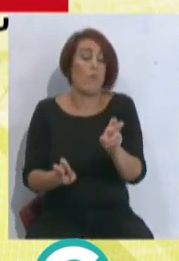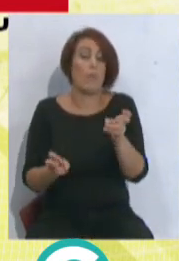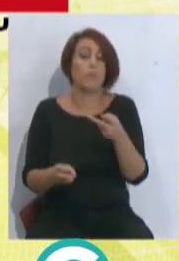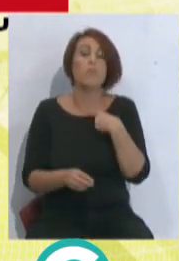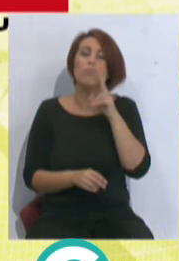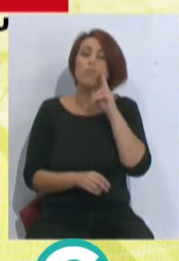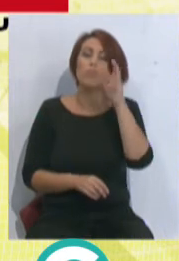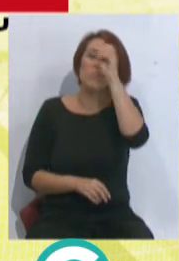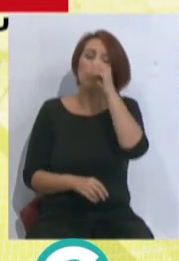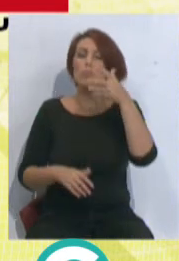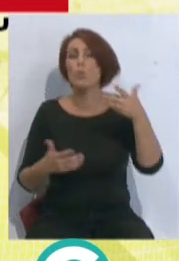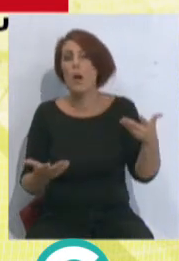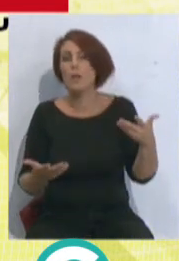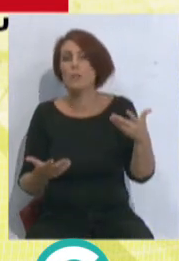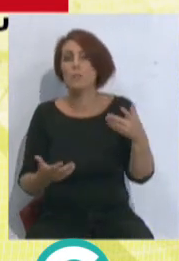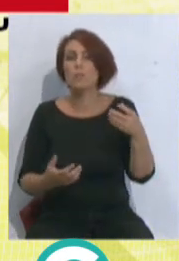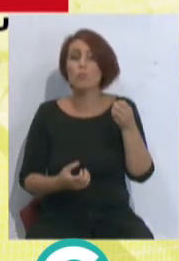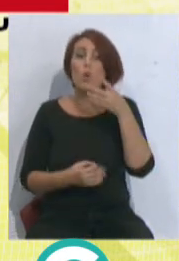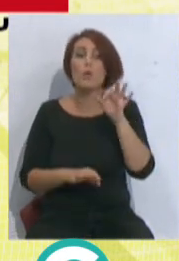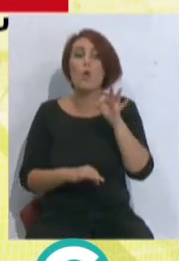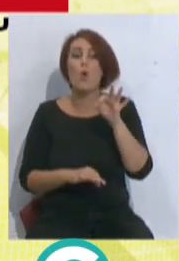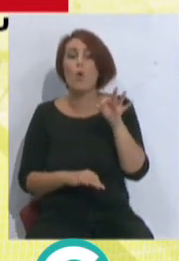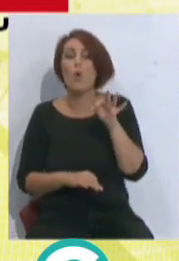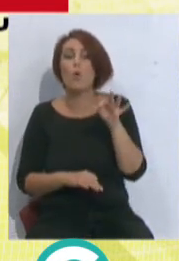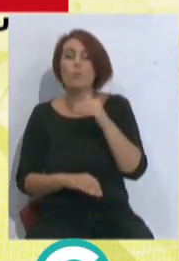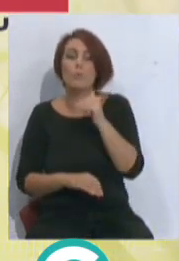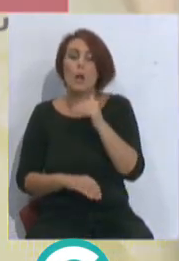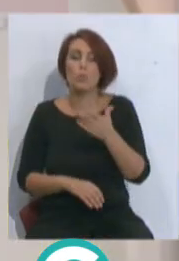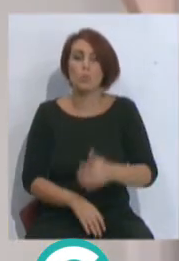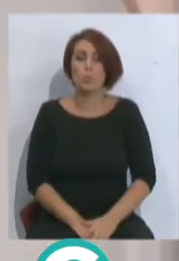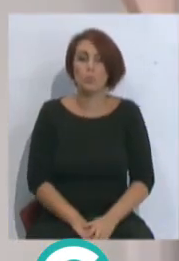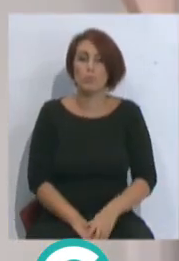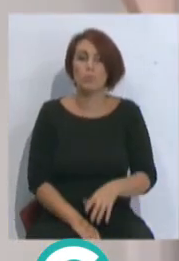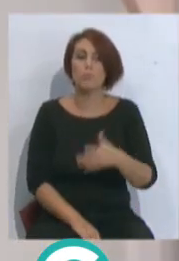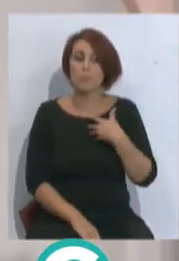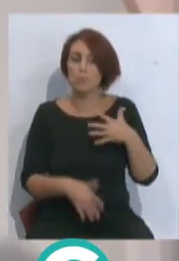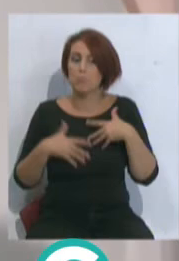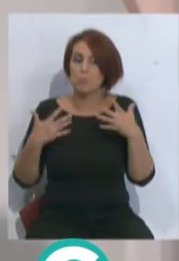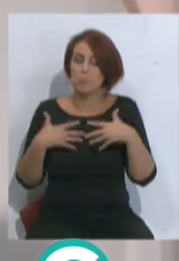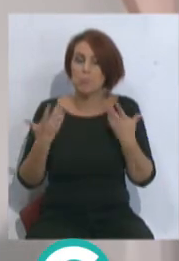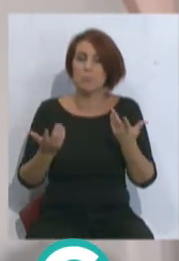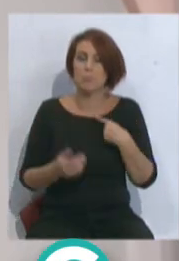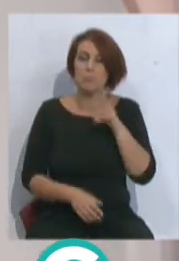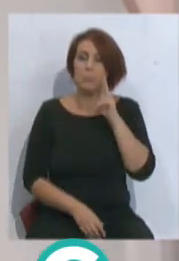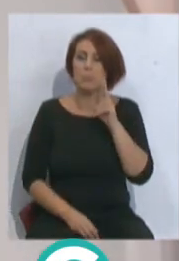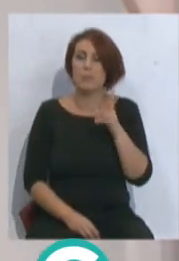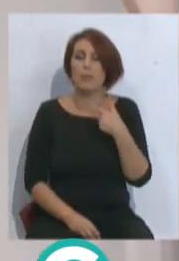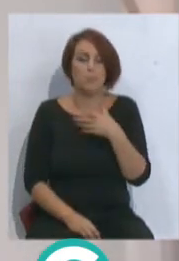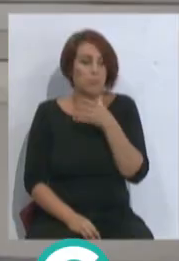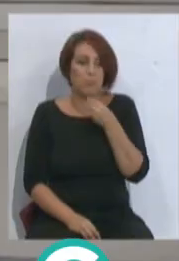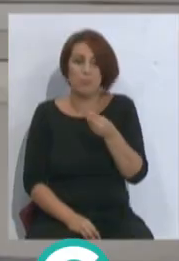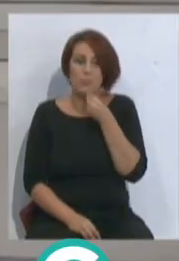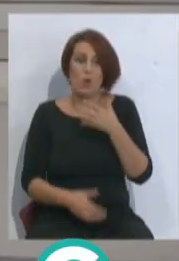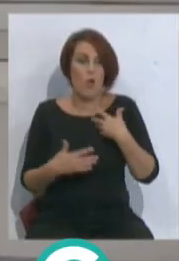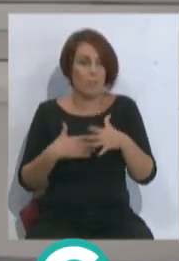¿Bueno o bueno? Un contraproducente porque se pueden desgastar mucho. A mí me gusta que esté mí me da alegría ver eso. Y ese montaje que tú has hecho ahí está precioso. Claro, lo ha hecho